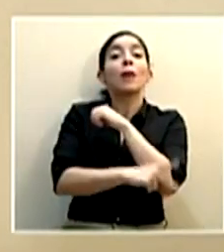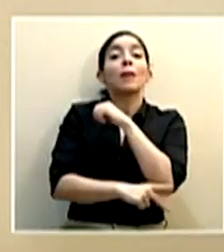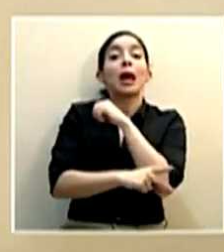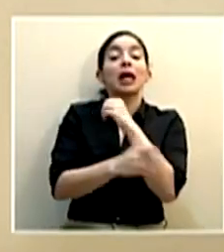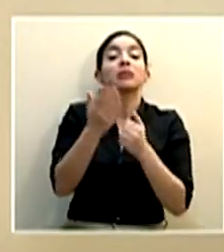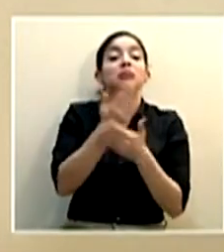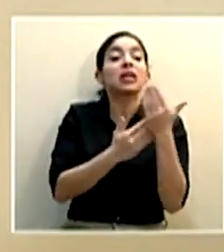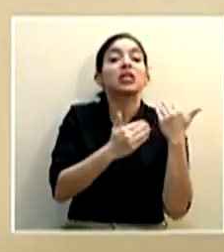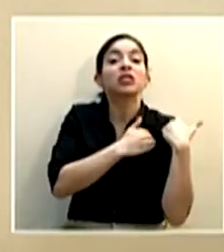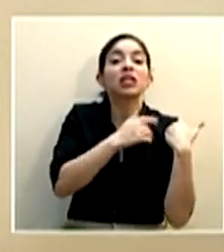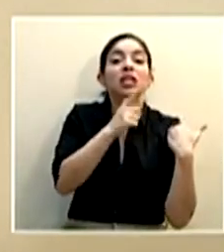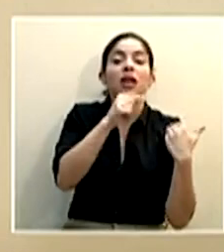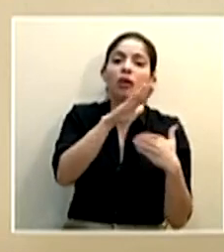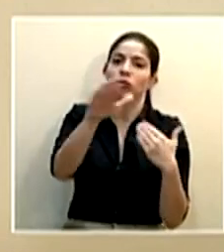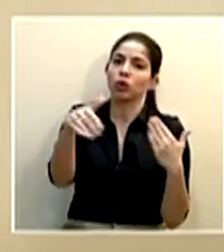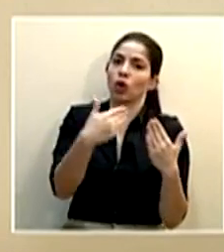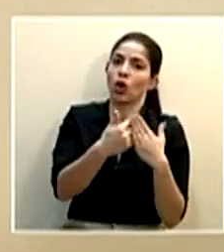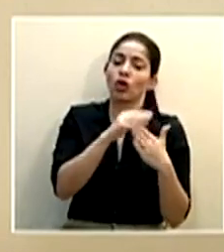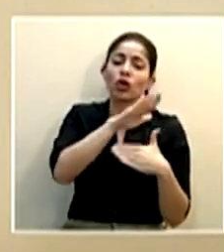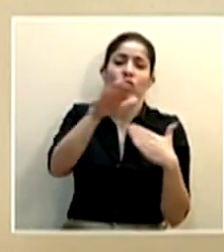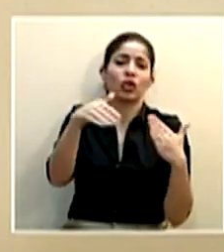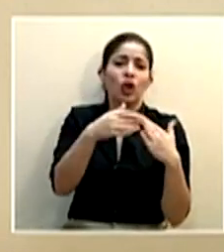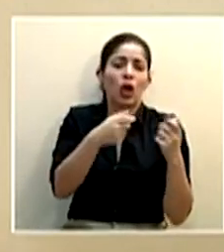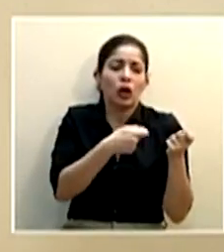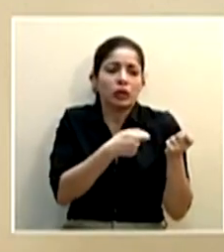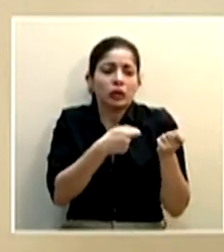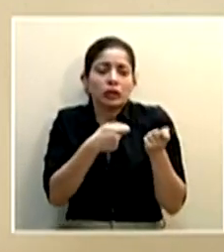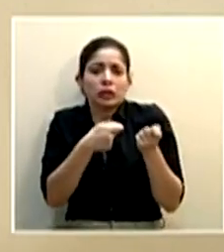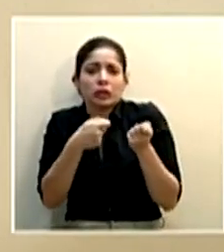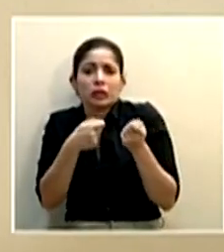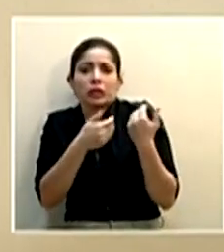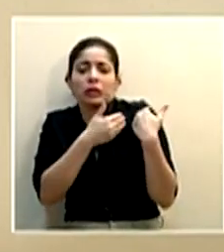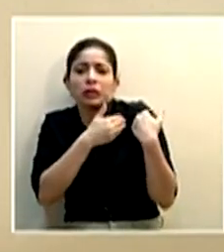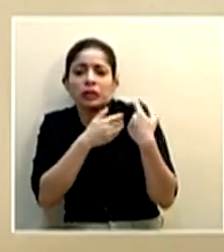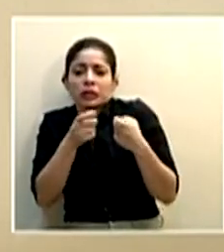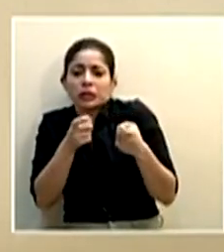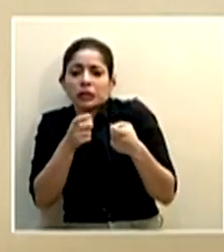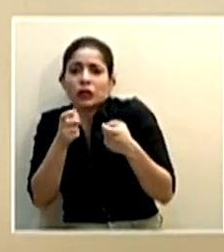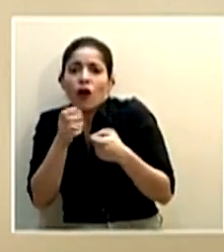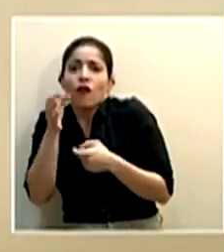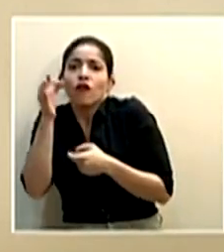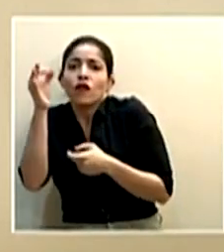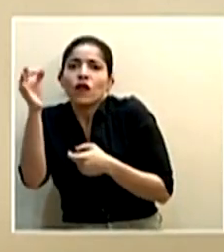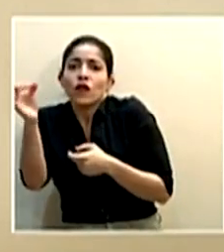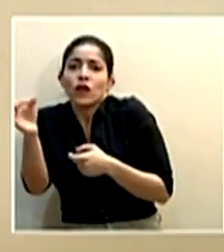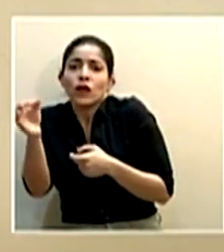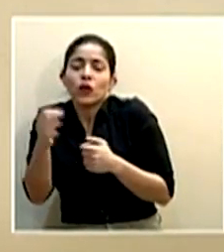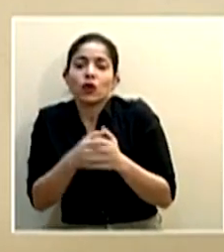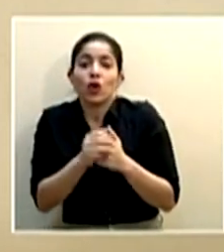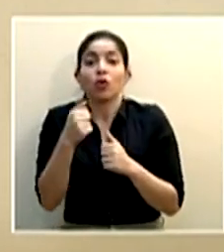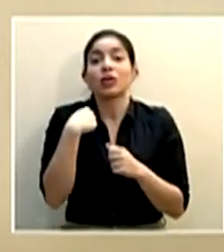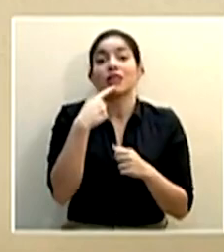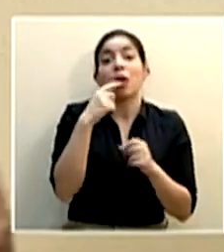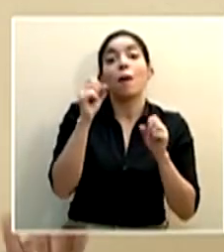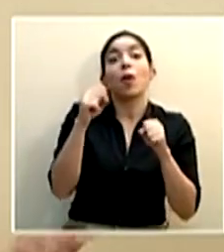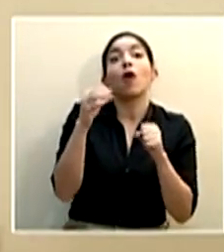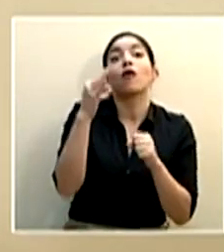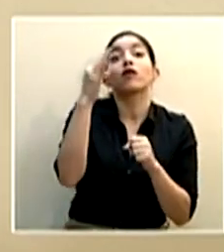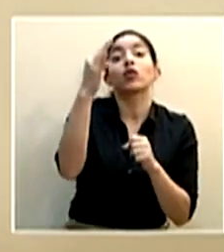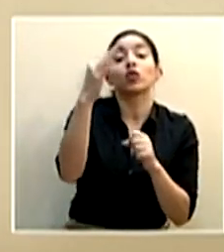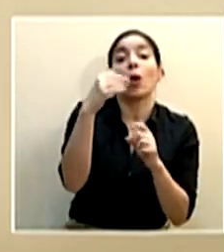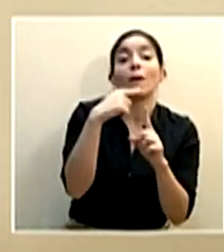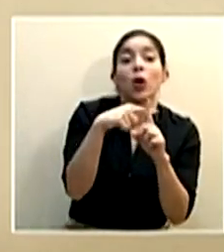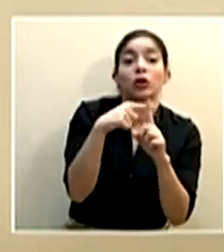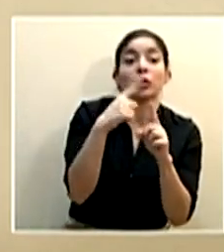o sea todos estamos jalando esa yunta ese futuro que como les indicaba puede ser muy favorable en el sentido de que podamos